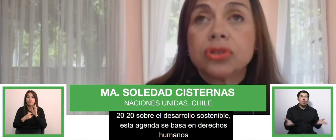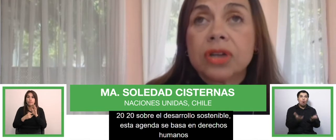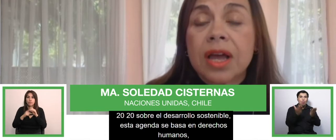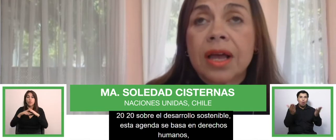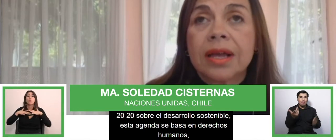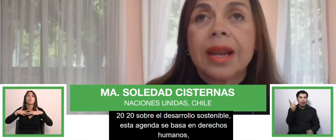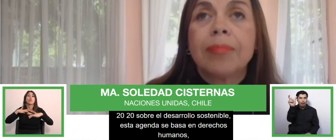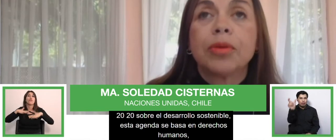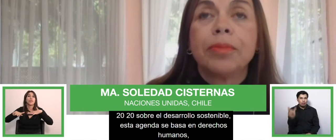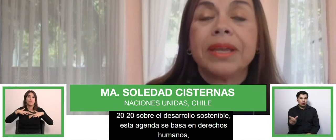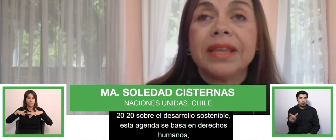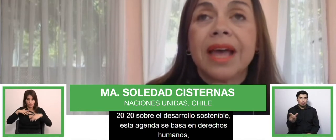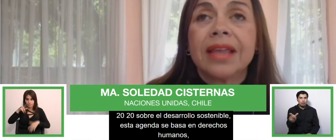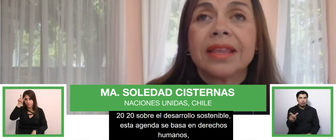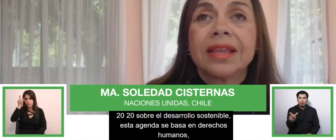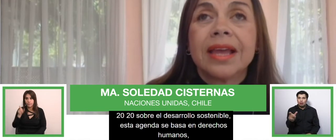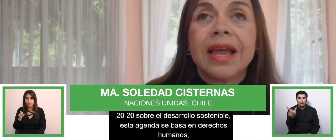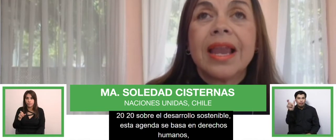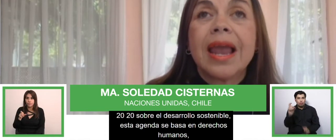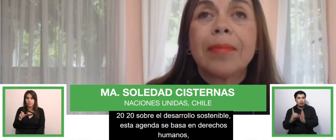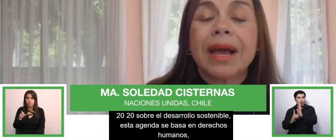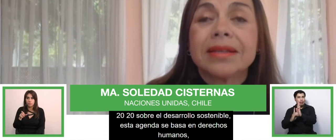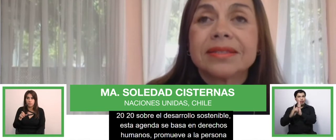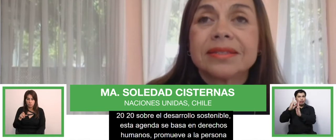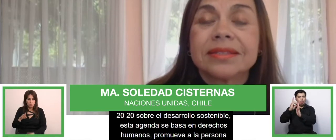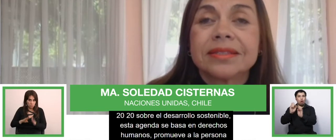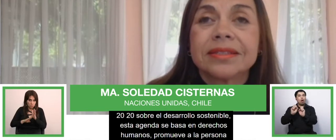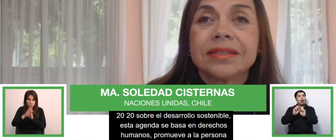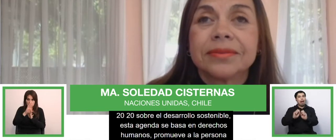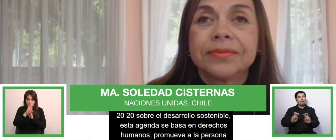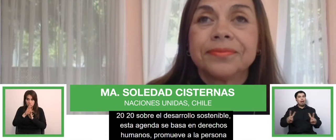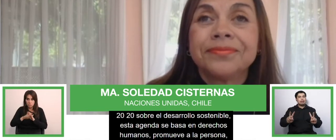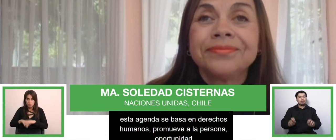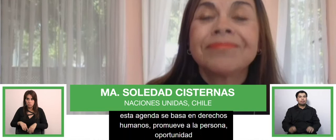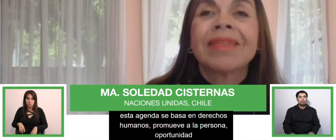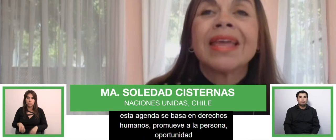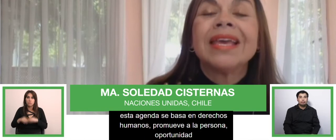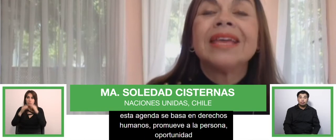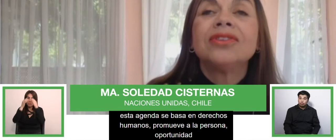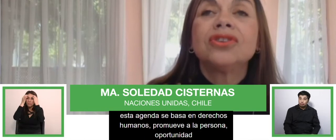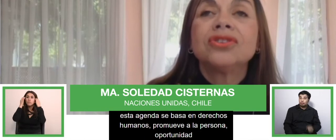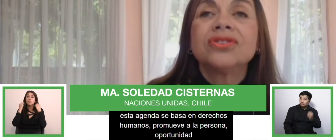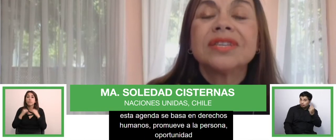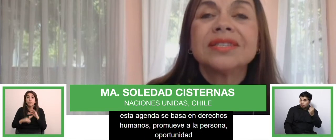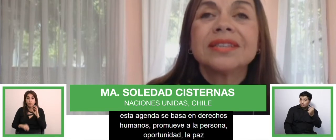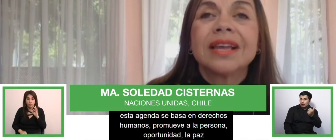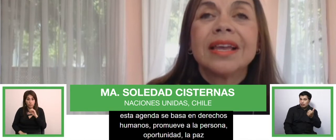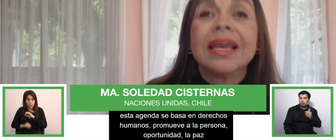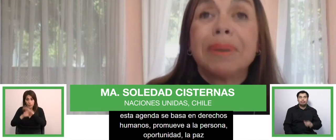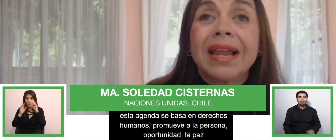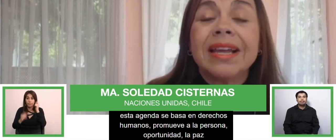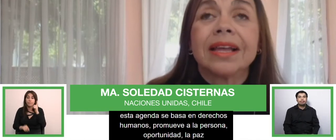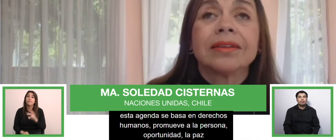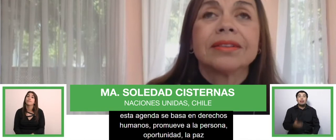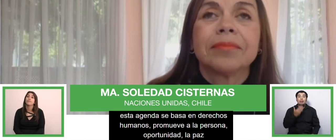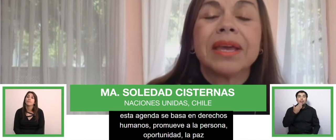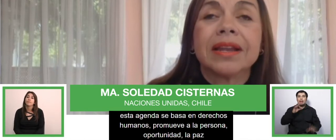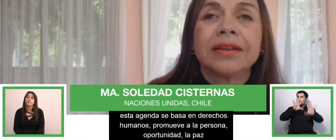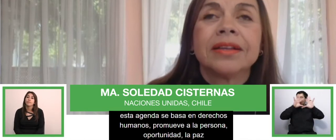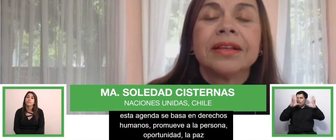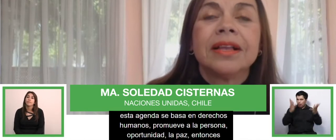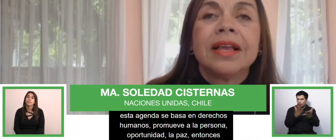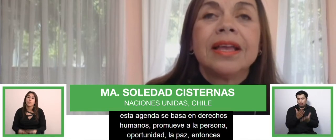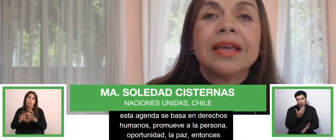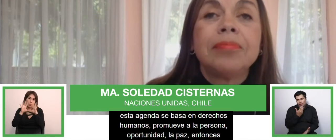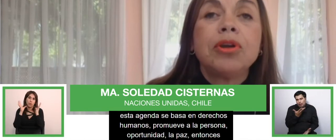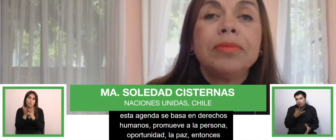la persona, la prosperidad, la paz y entonces, y el planeta también.